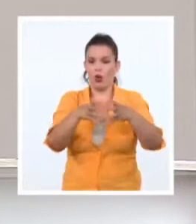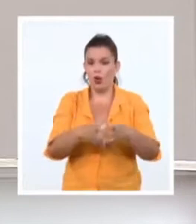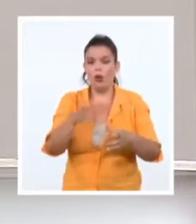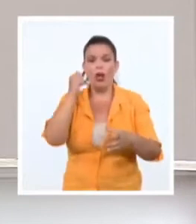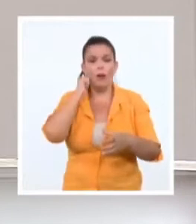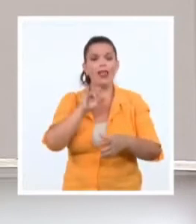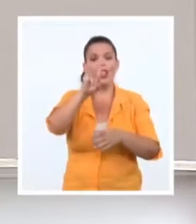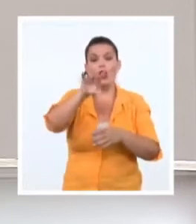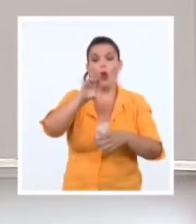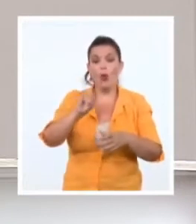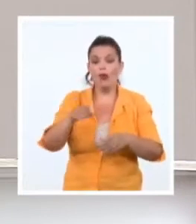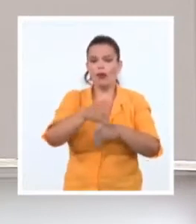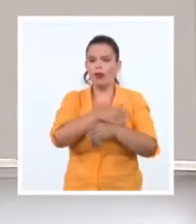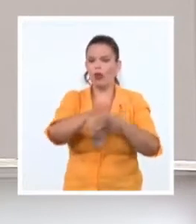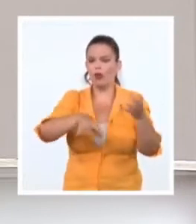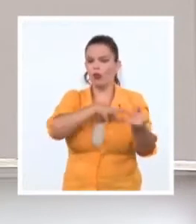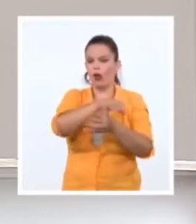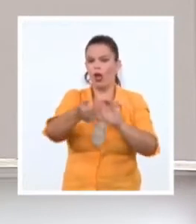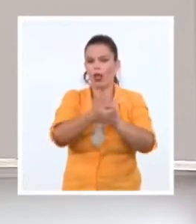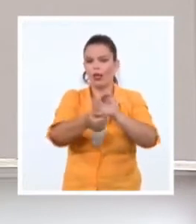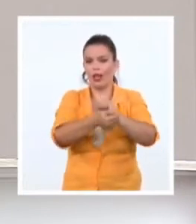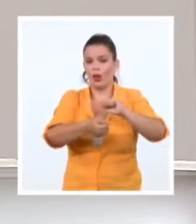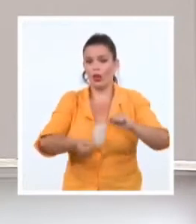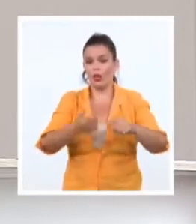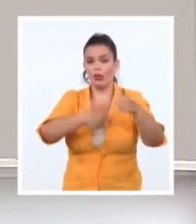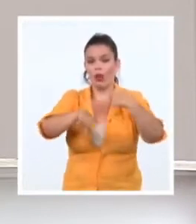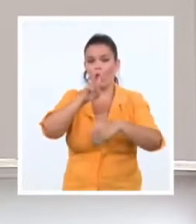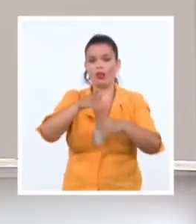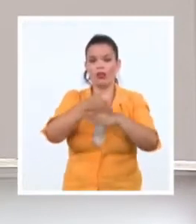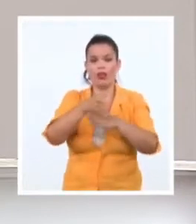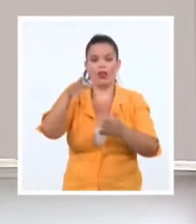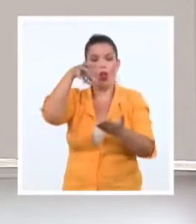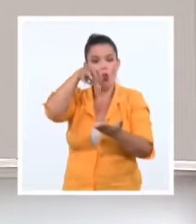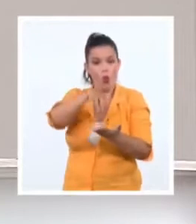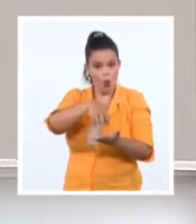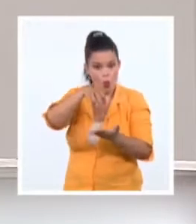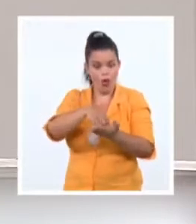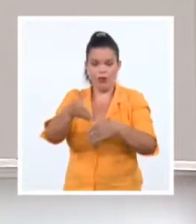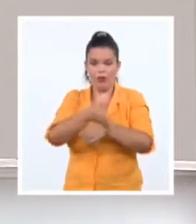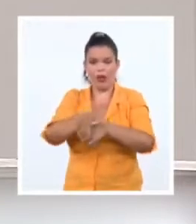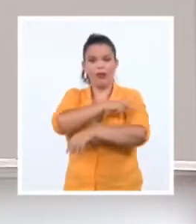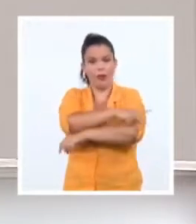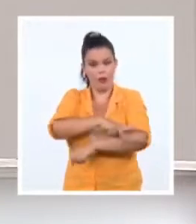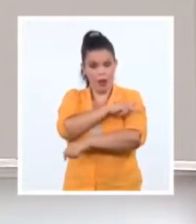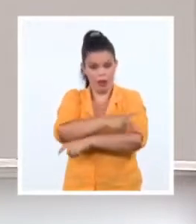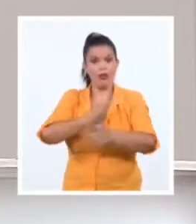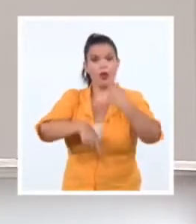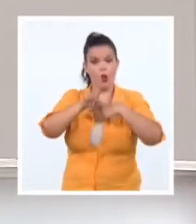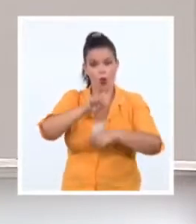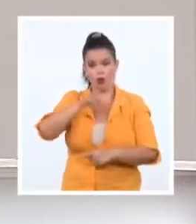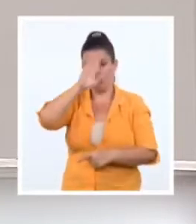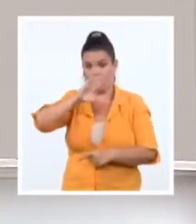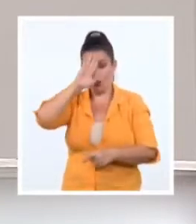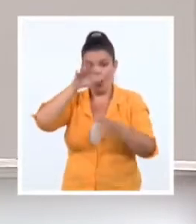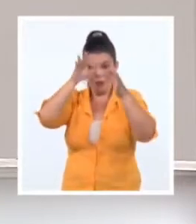más de 90 ataques terroristas contra instalaciones cubanas en varios países, incluso dentro de los propios Estados